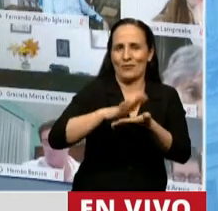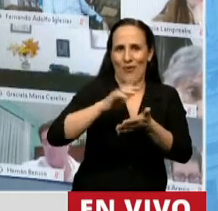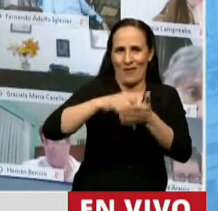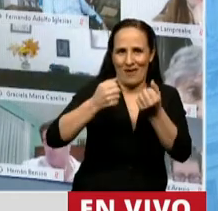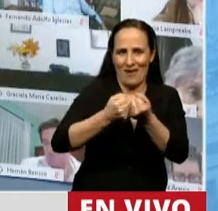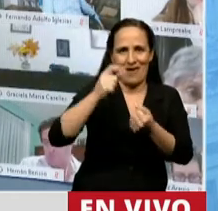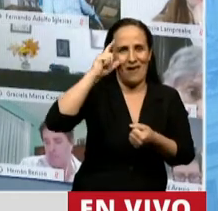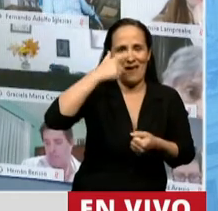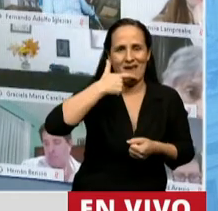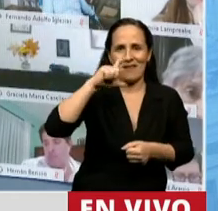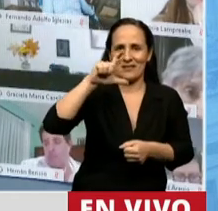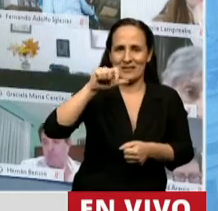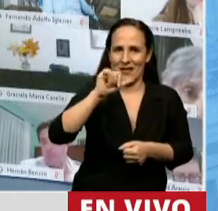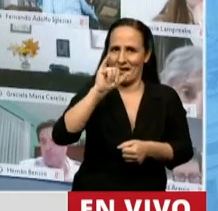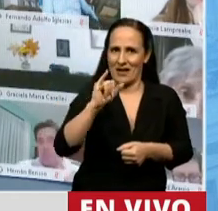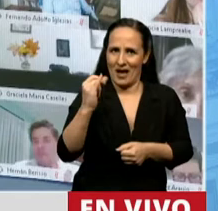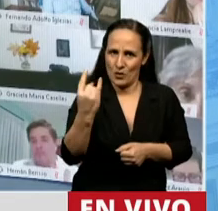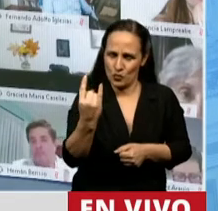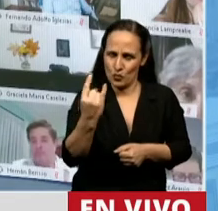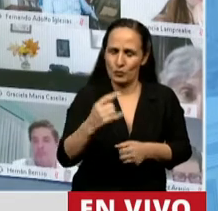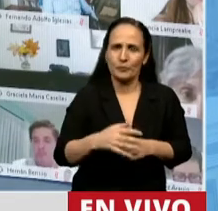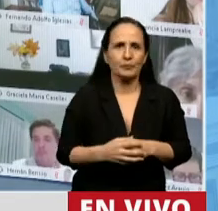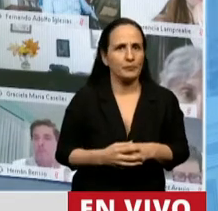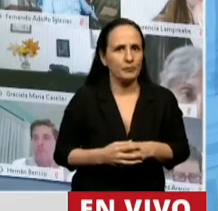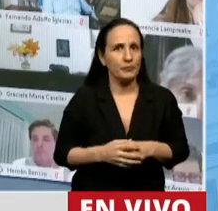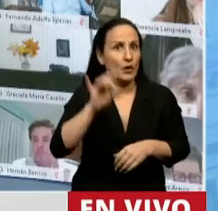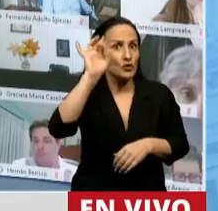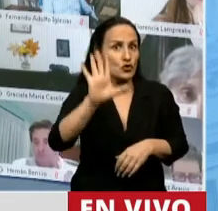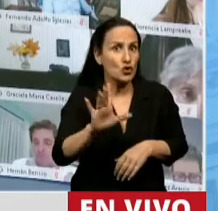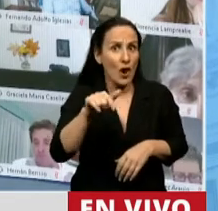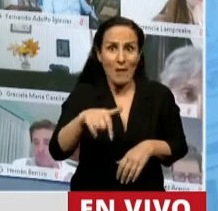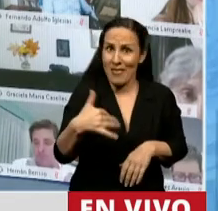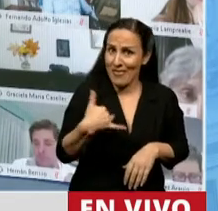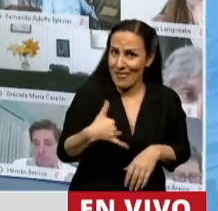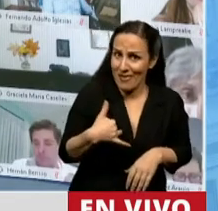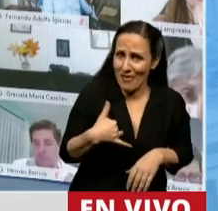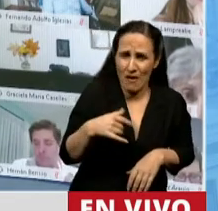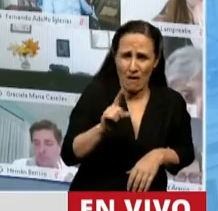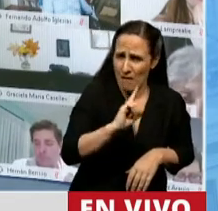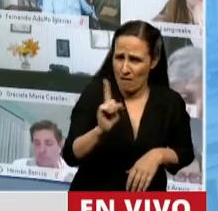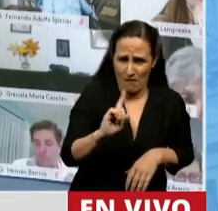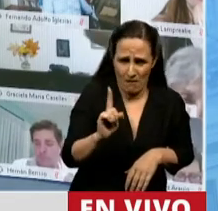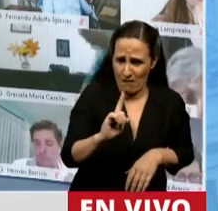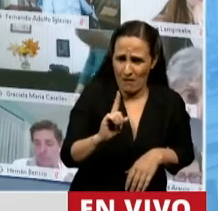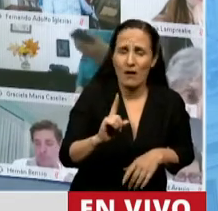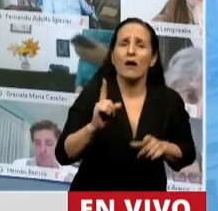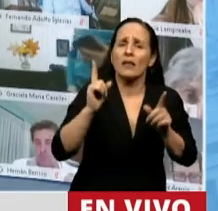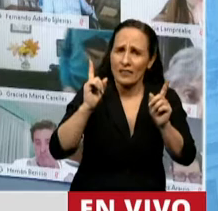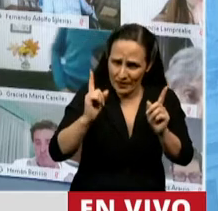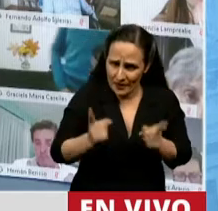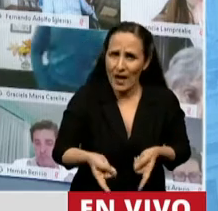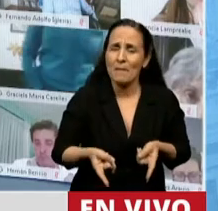Presidenta, no solamente se ha dado en nuestro país, sino también en lo que fue la